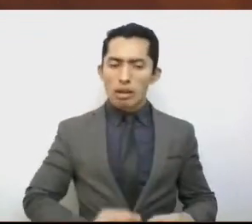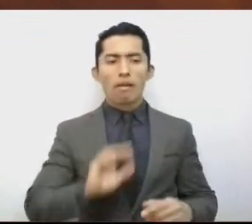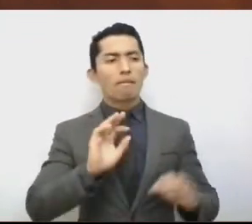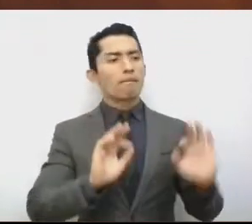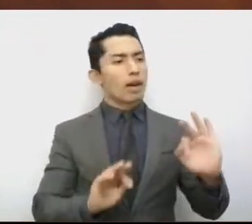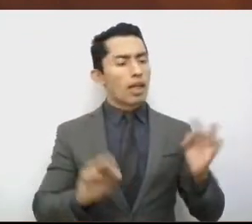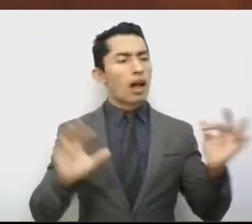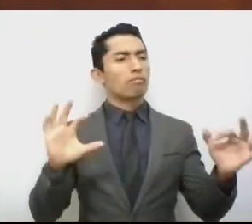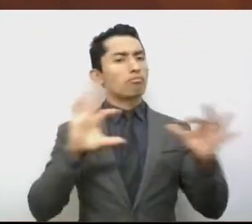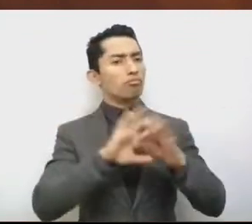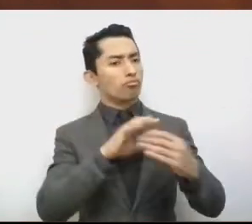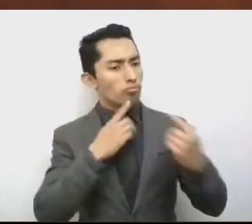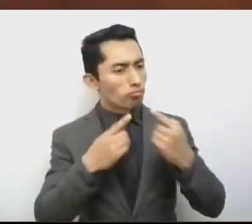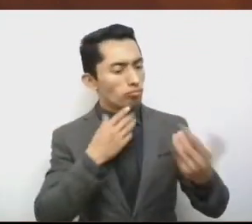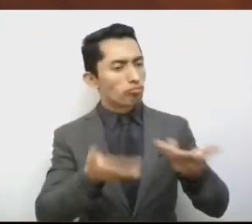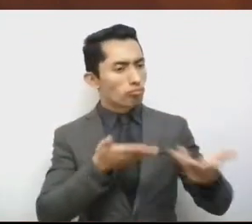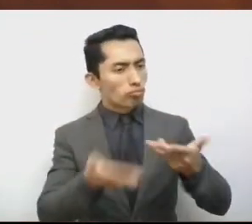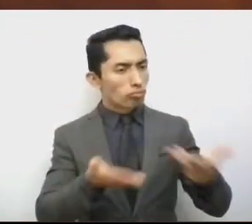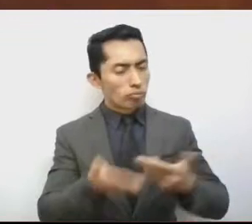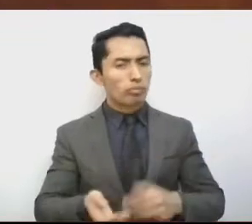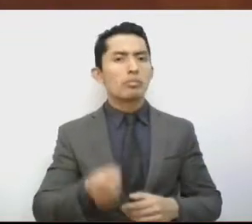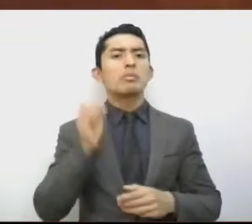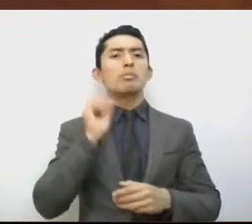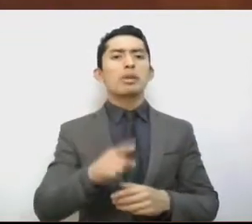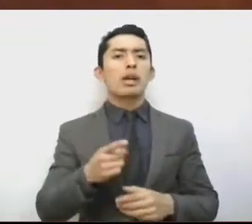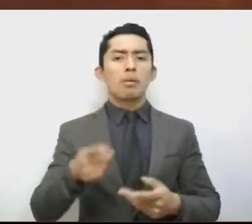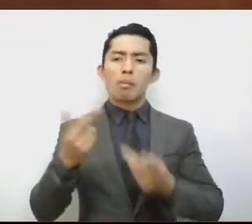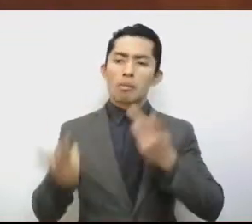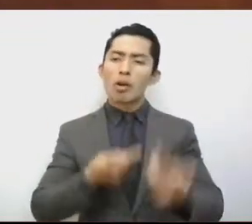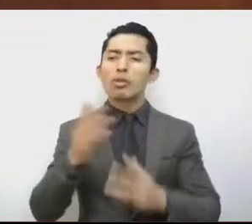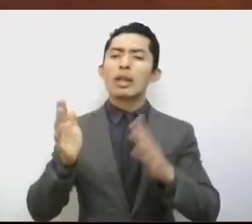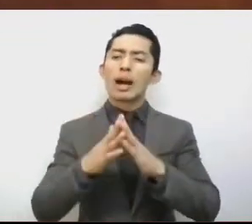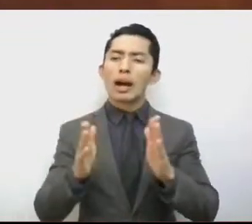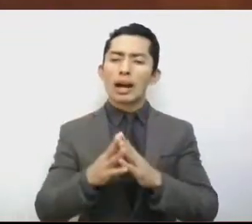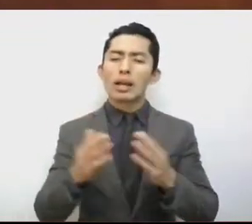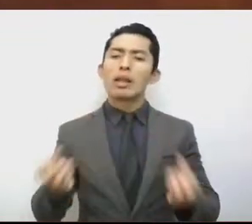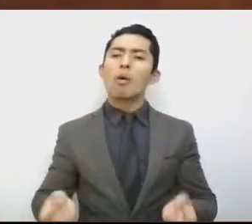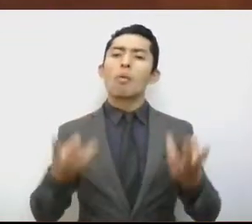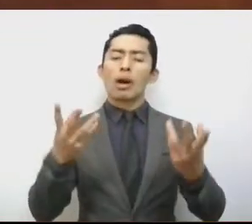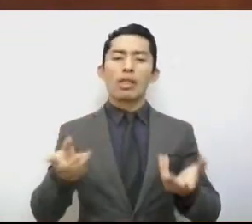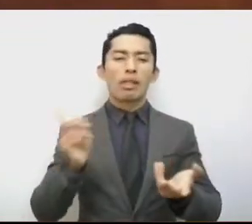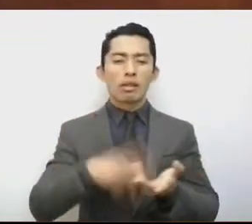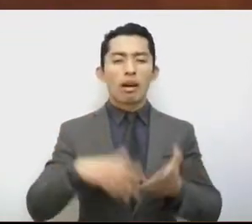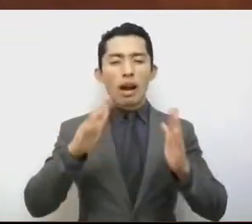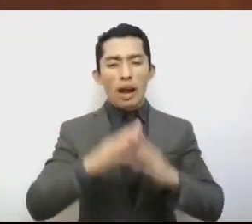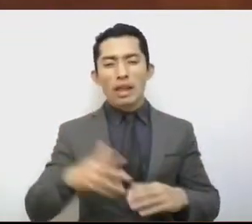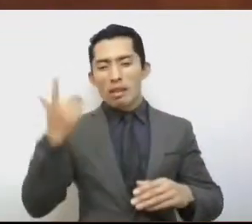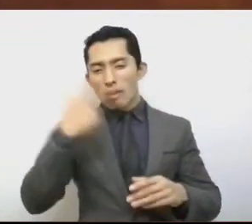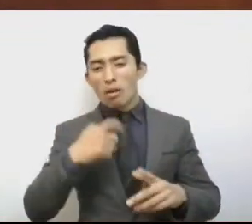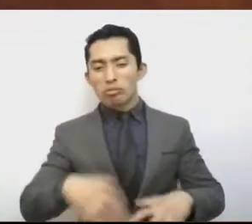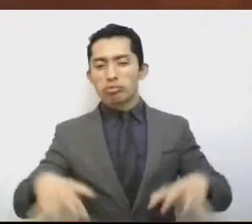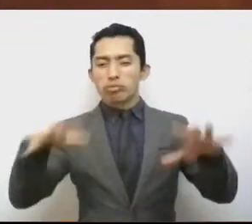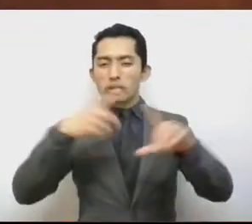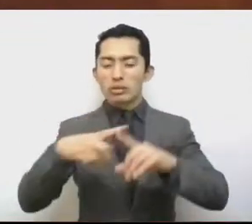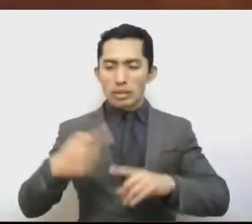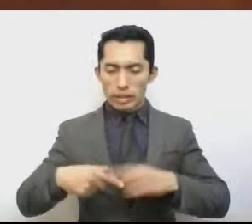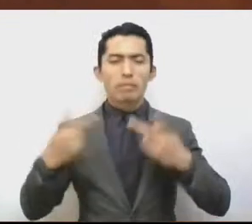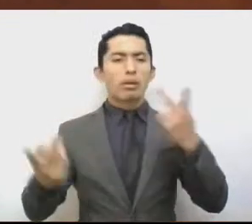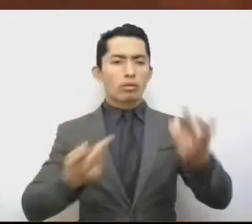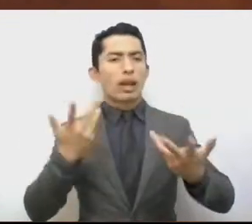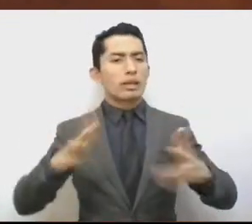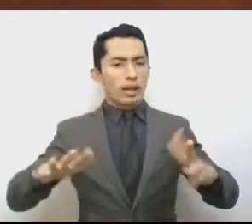Se está realizando un censo de viviendas afectadas y colonias prioritarias. Se realizan